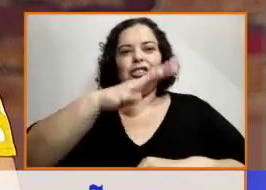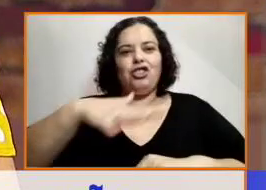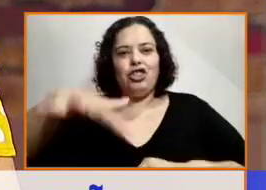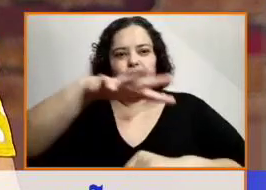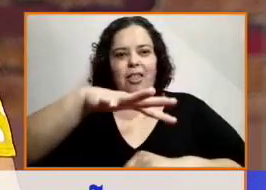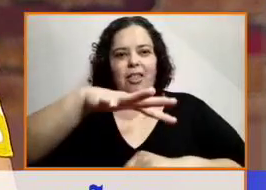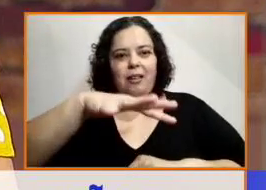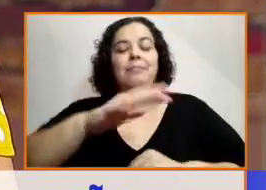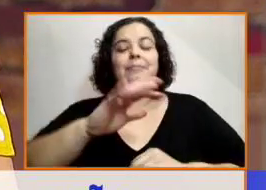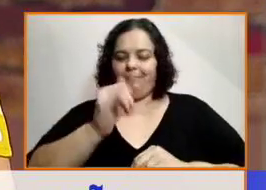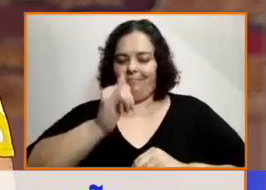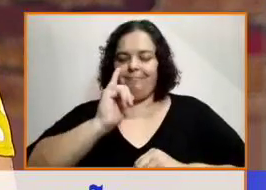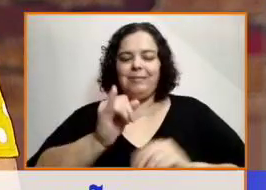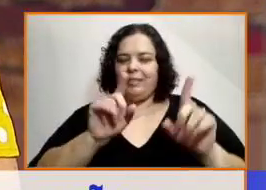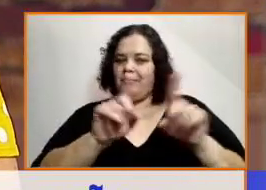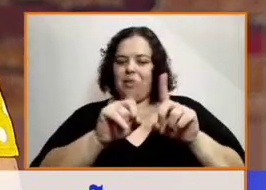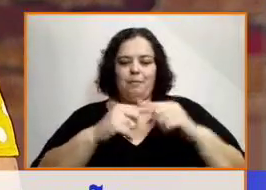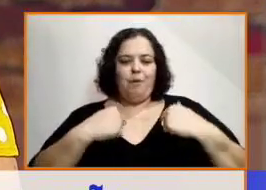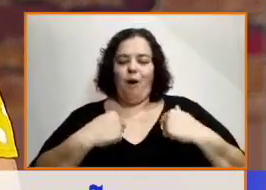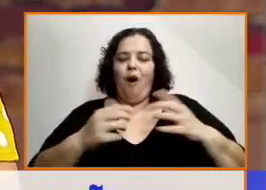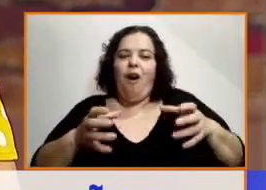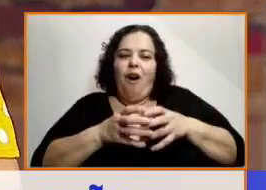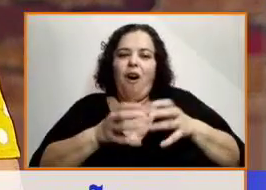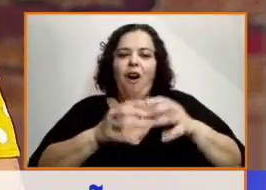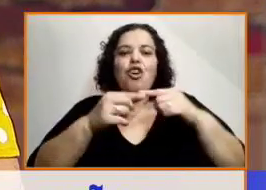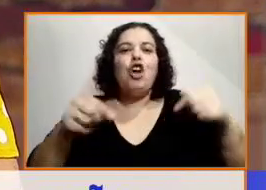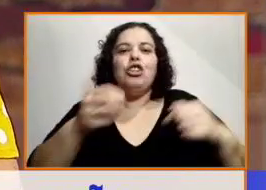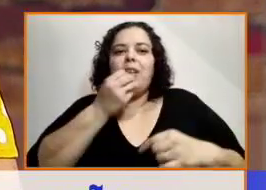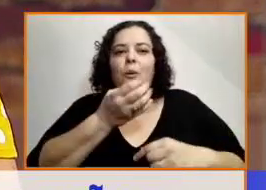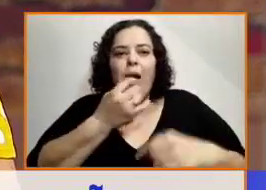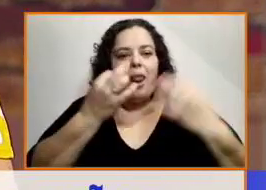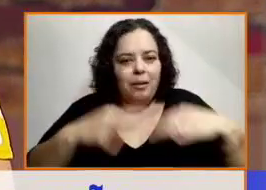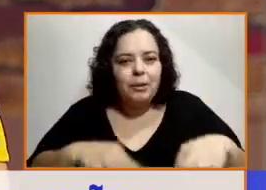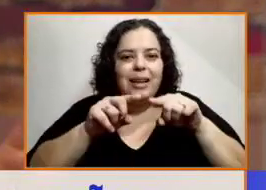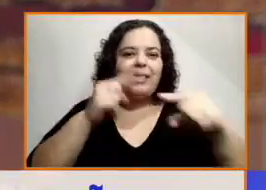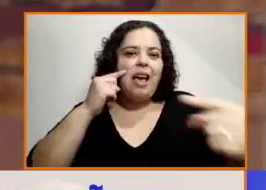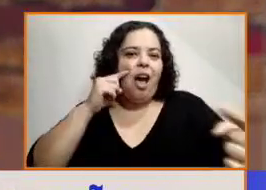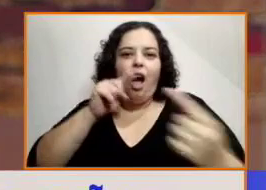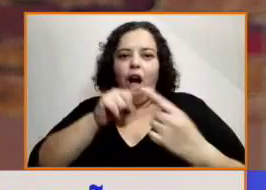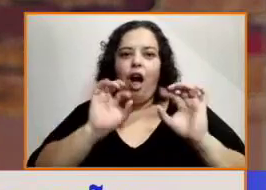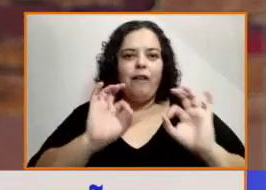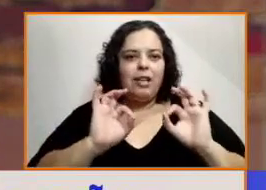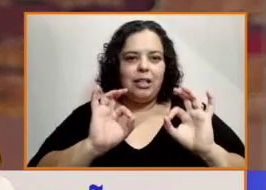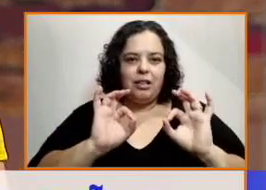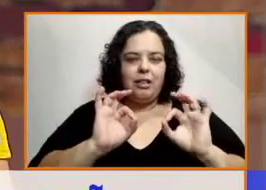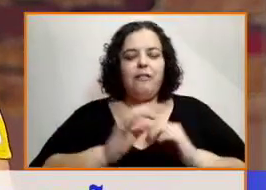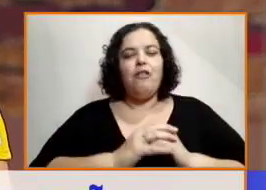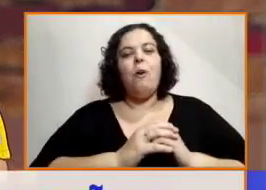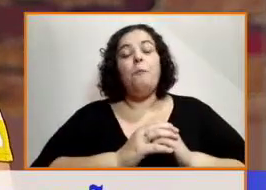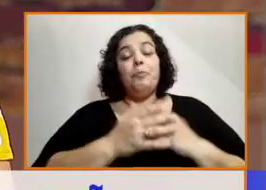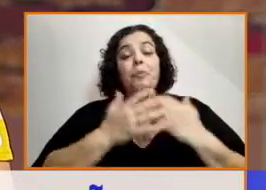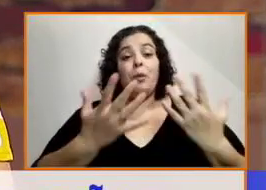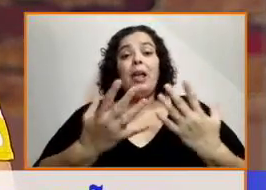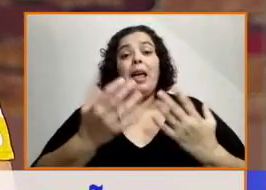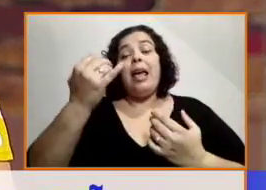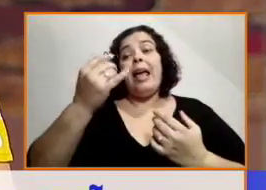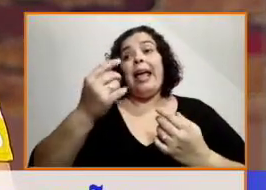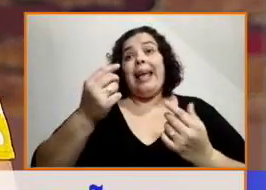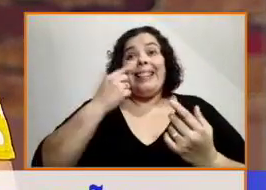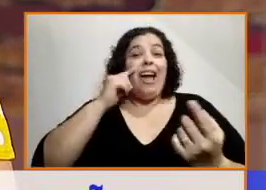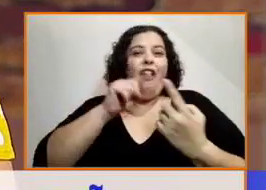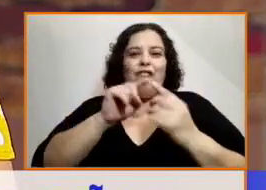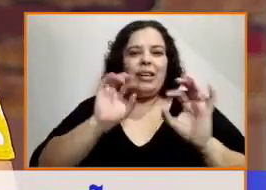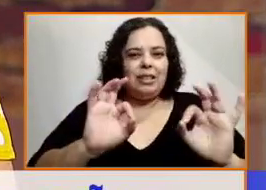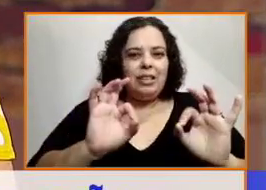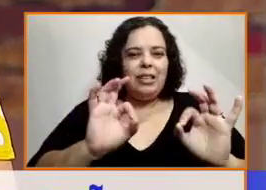es uno de nuestros objetivos. Nuestros objetivos a corto plazo es, por medio de distintos proyectos, uno es el editorial, poner sobre la mesa el tema. Claro,